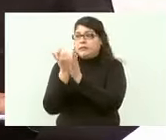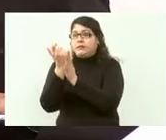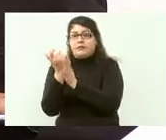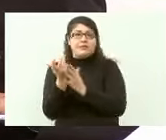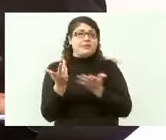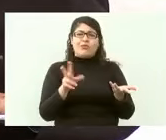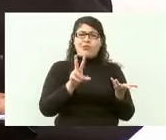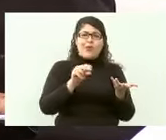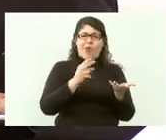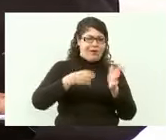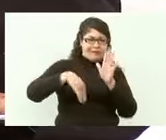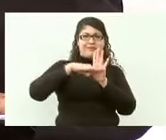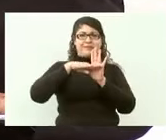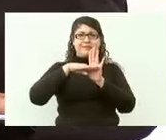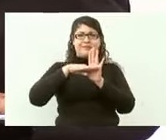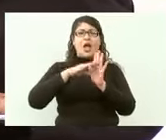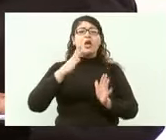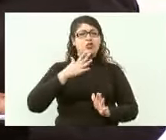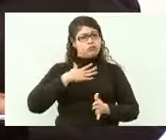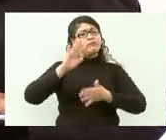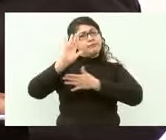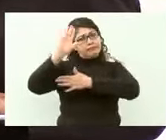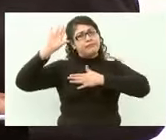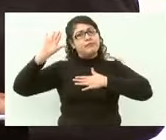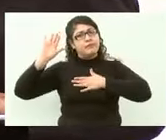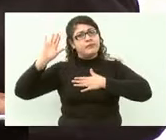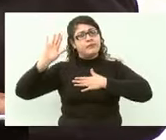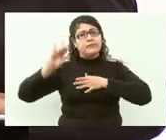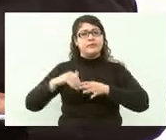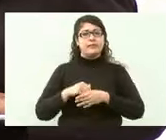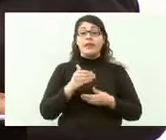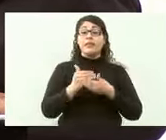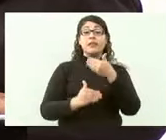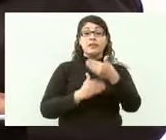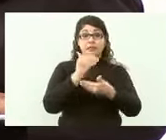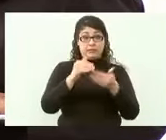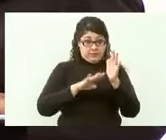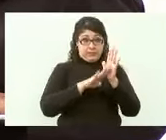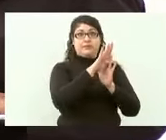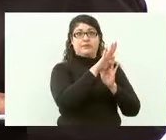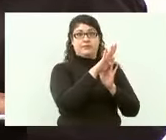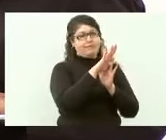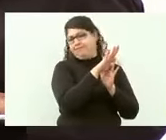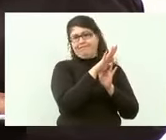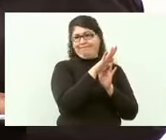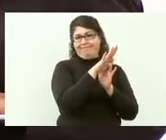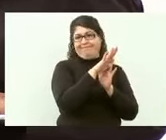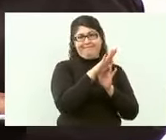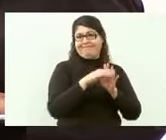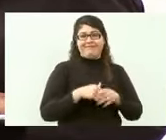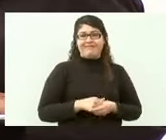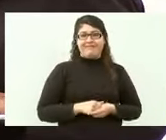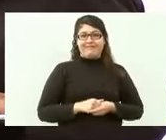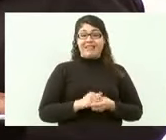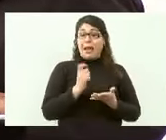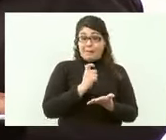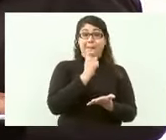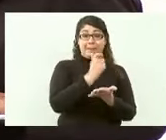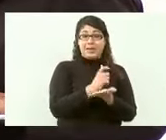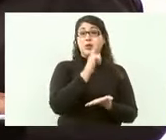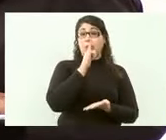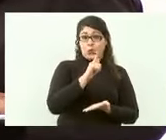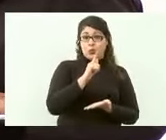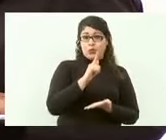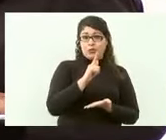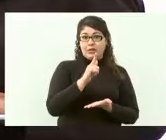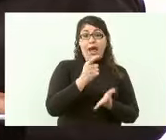hice ese compromiso hasta ahora no ha habido aumentos en los precios de la energía eléctrica